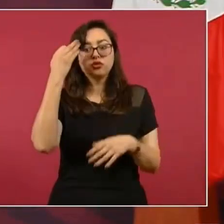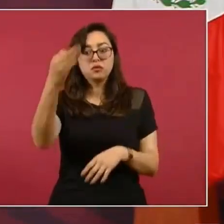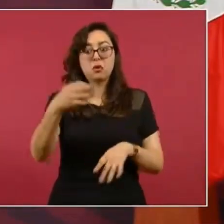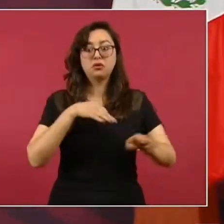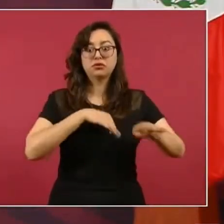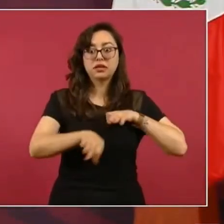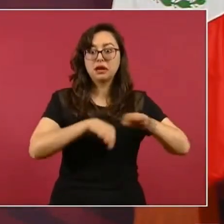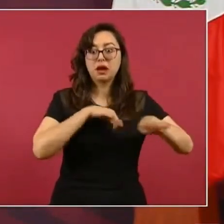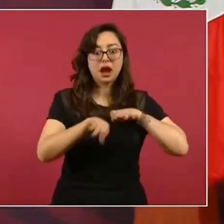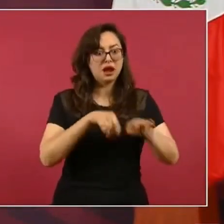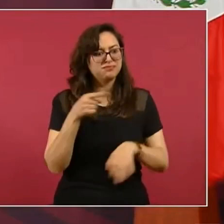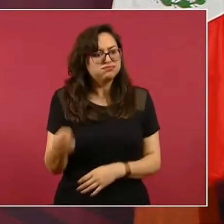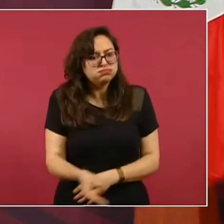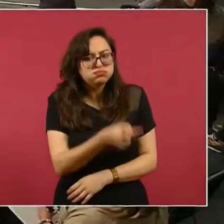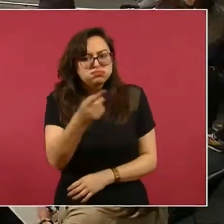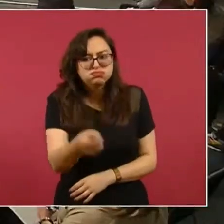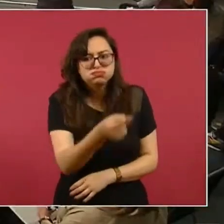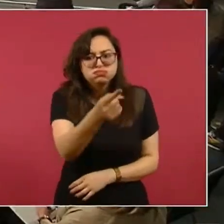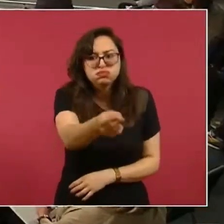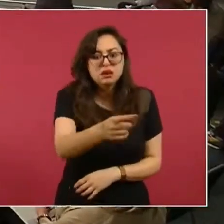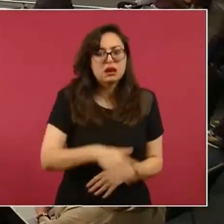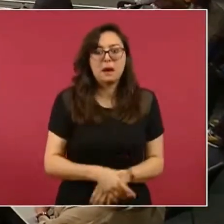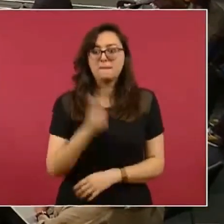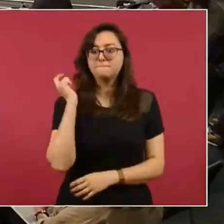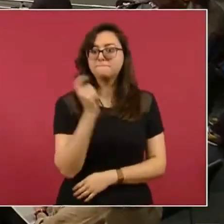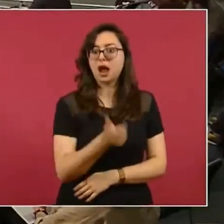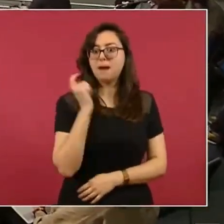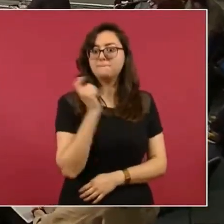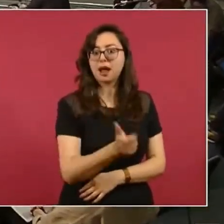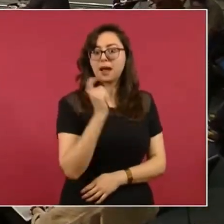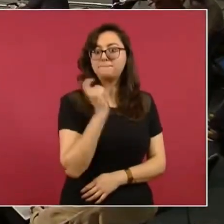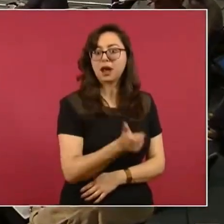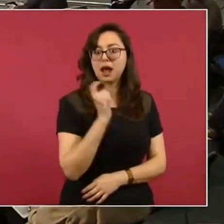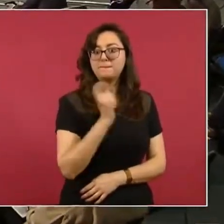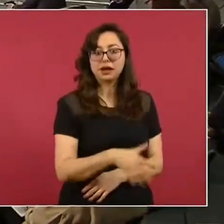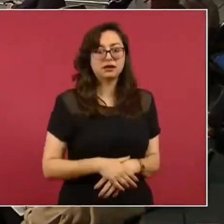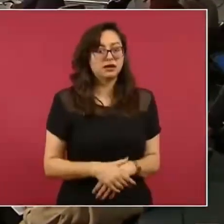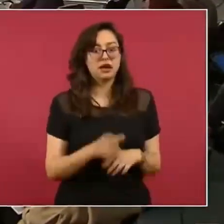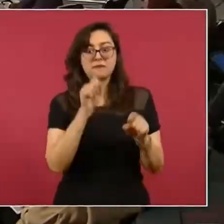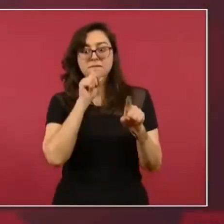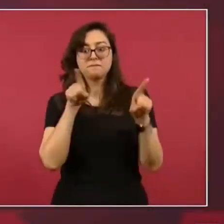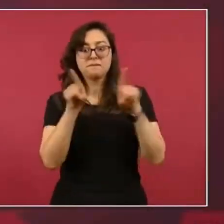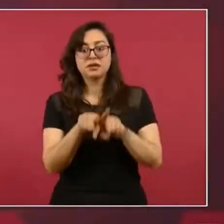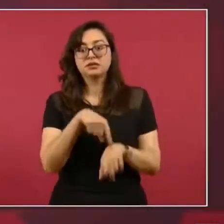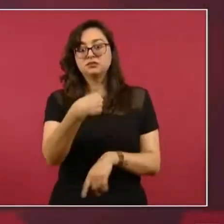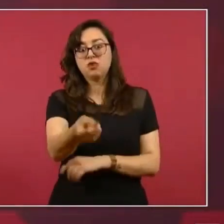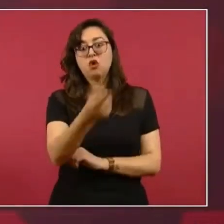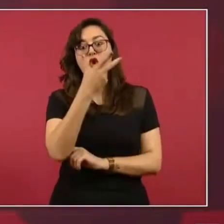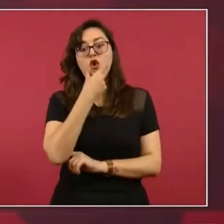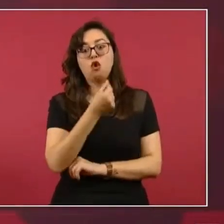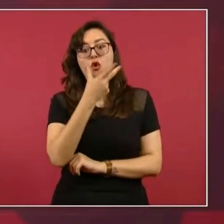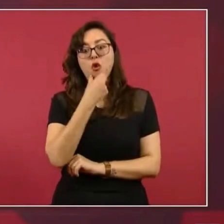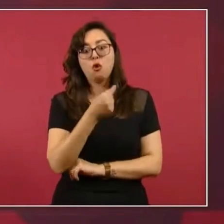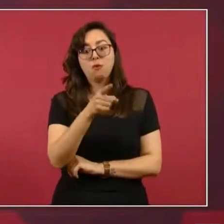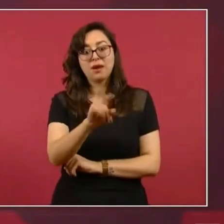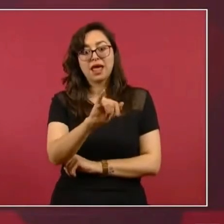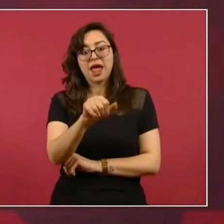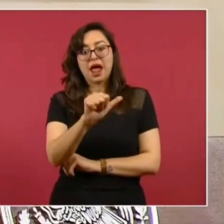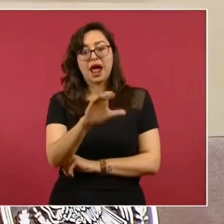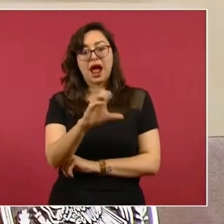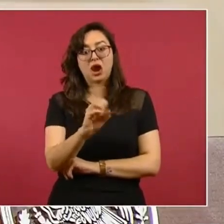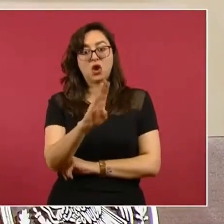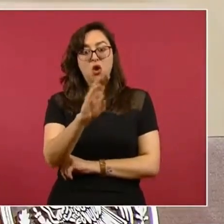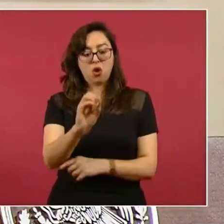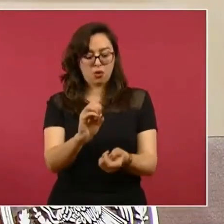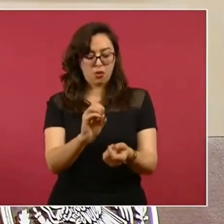Es como el que estaba en el INE. Estuvo treinta años. luego. Catorce. Sí. Sí.